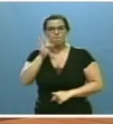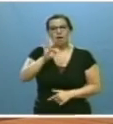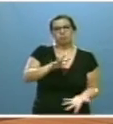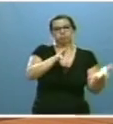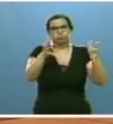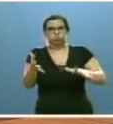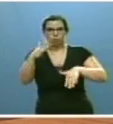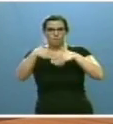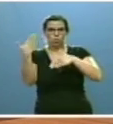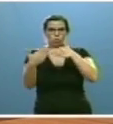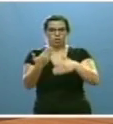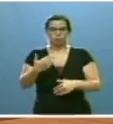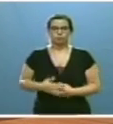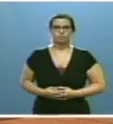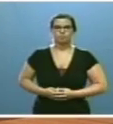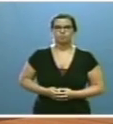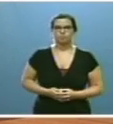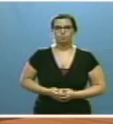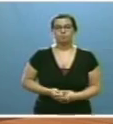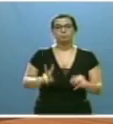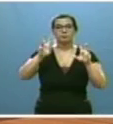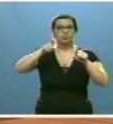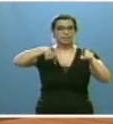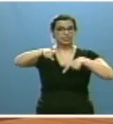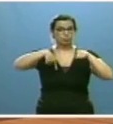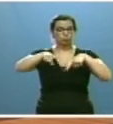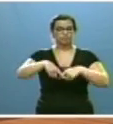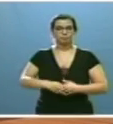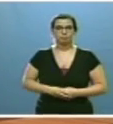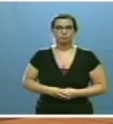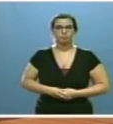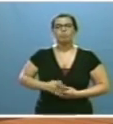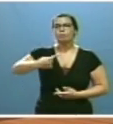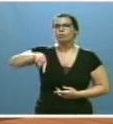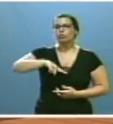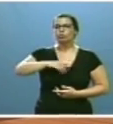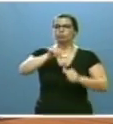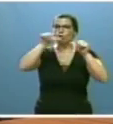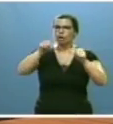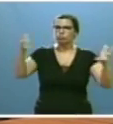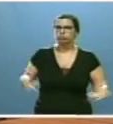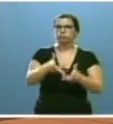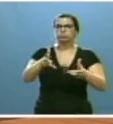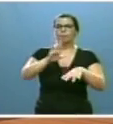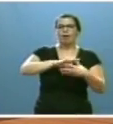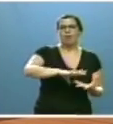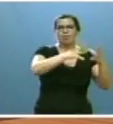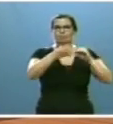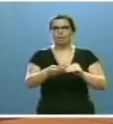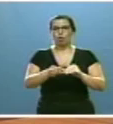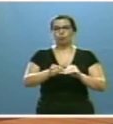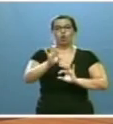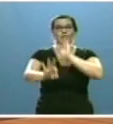nuestra red. En materia de transporte, impulsaremos un modelo que se adapte a la nueva ordenación del territorio